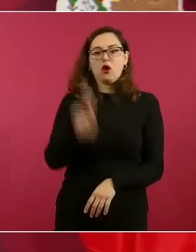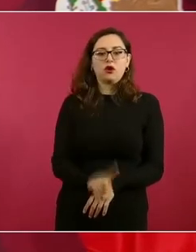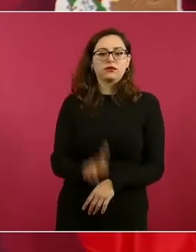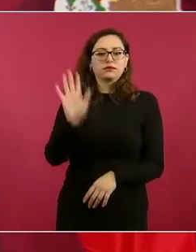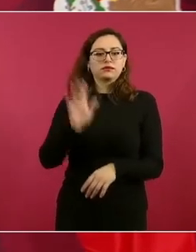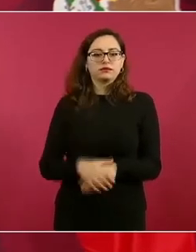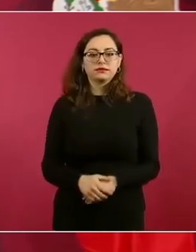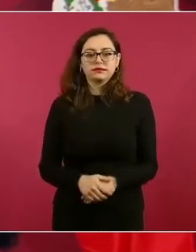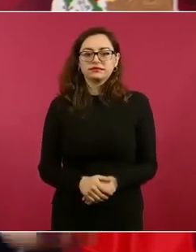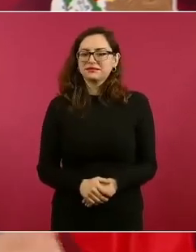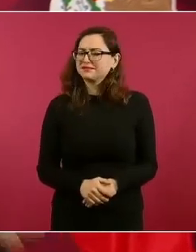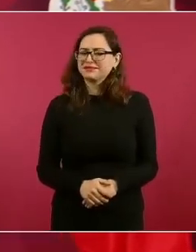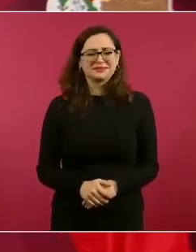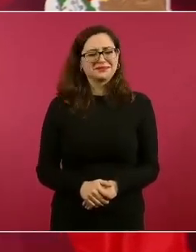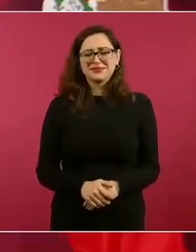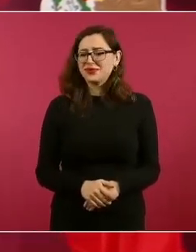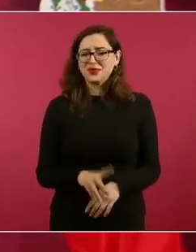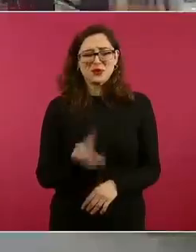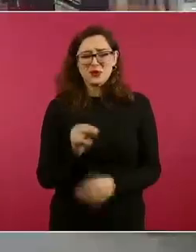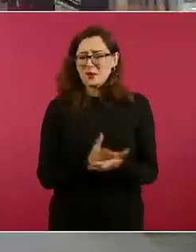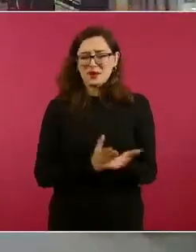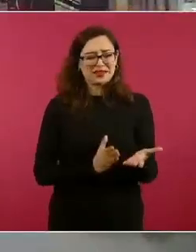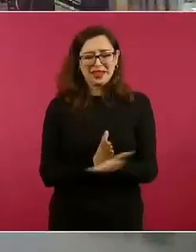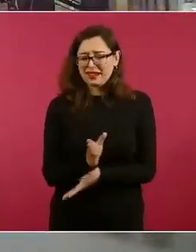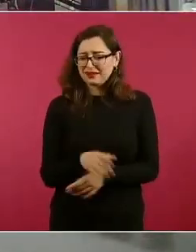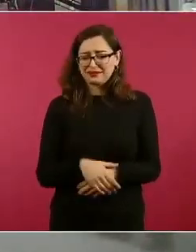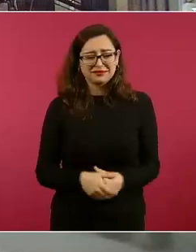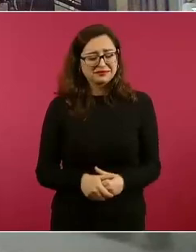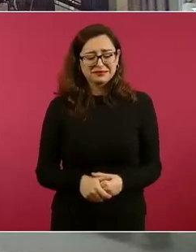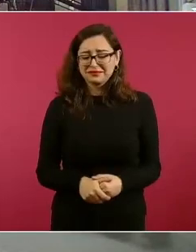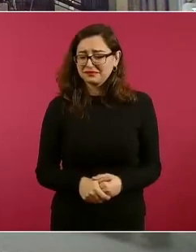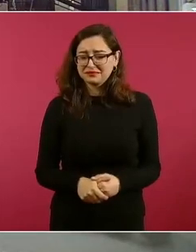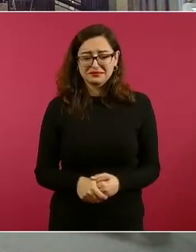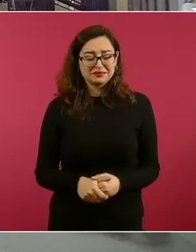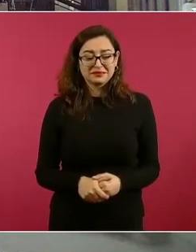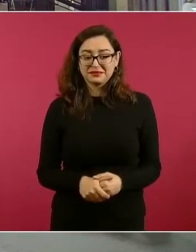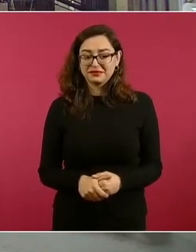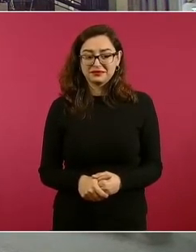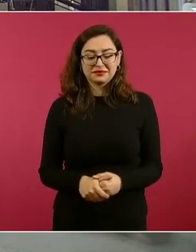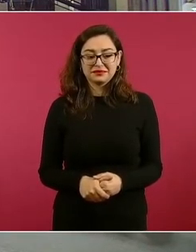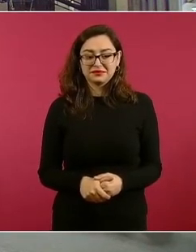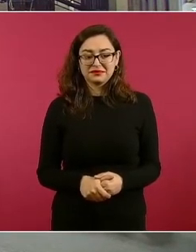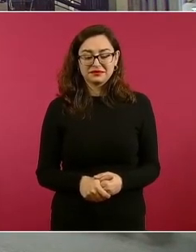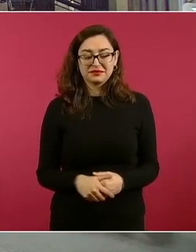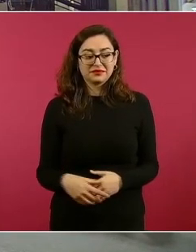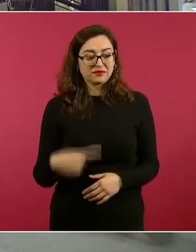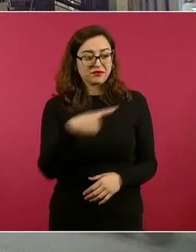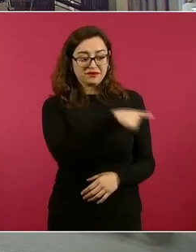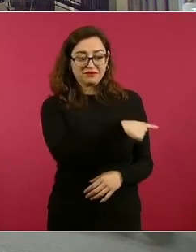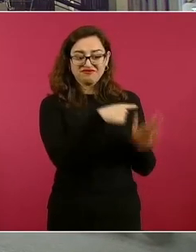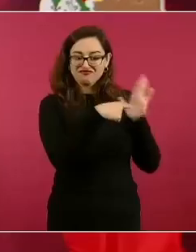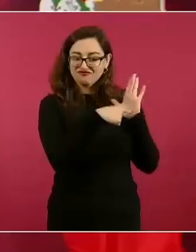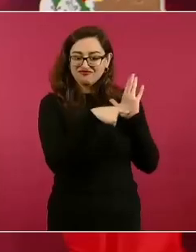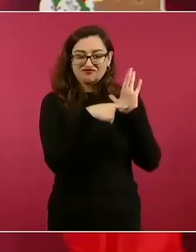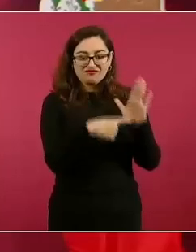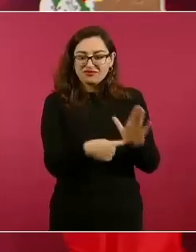No me meto en eso, porque es que esto refleja bien,